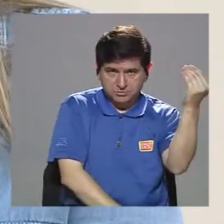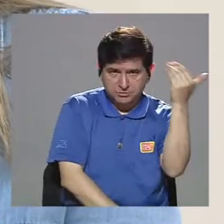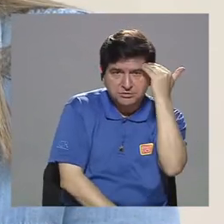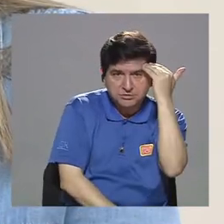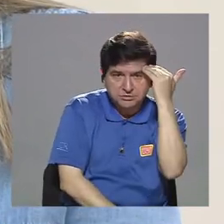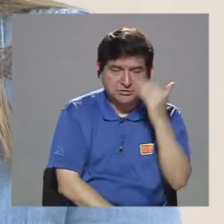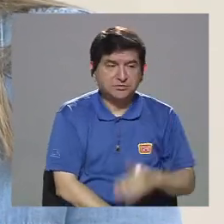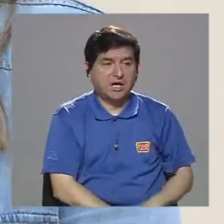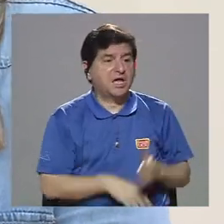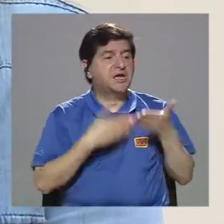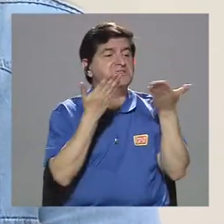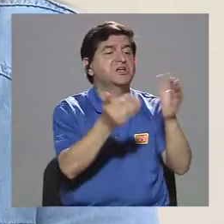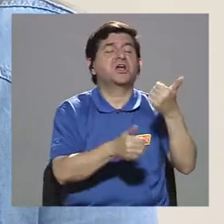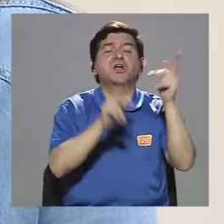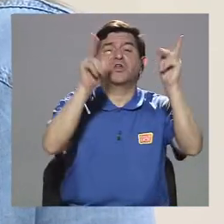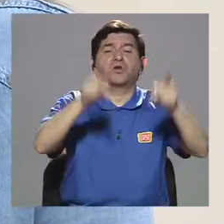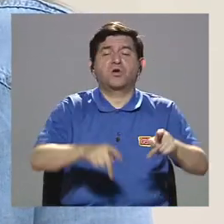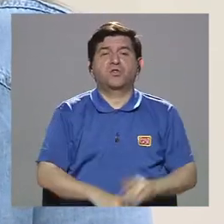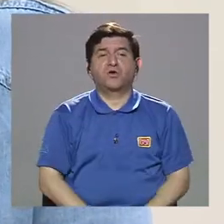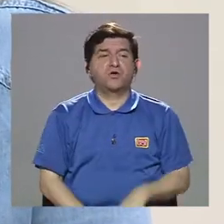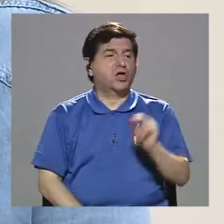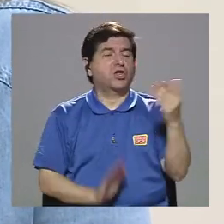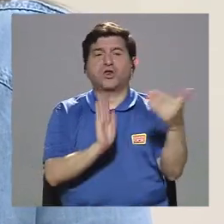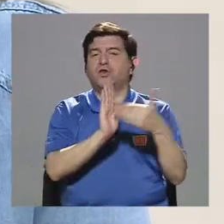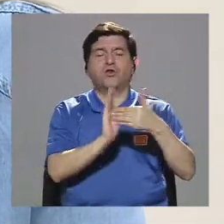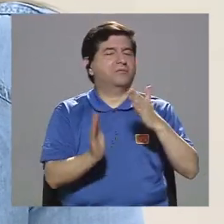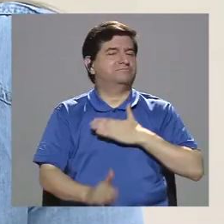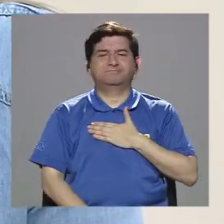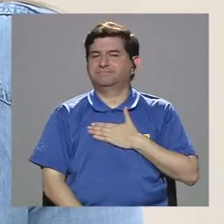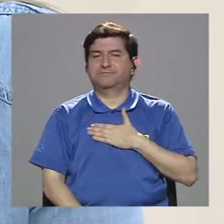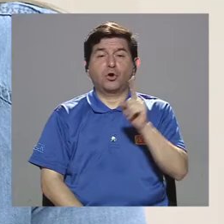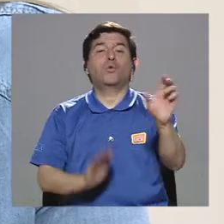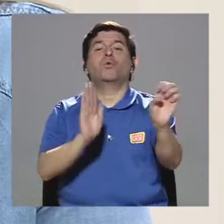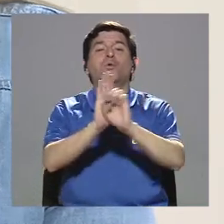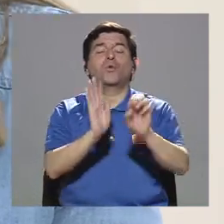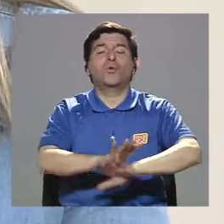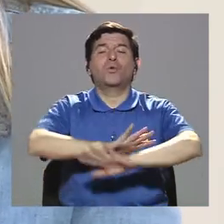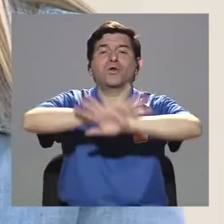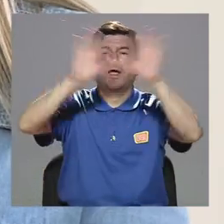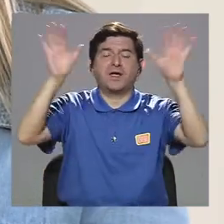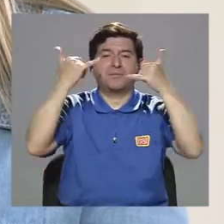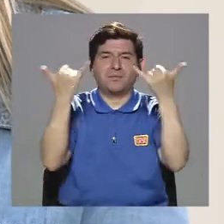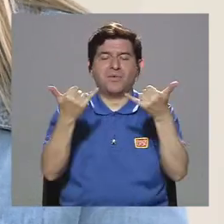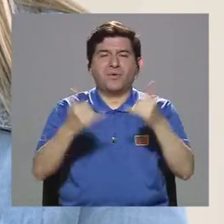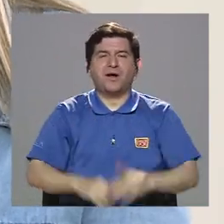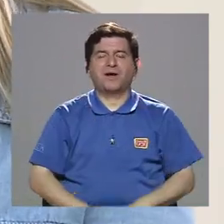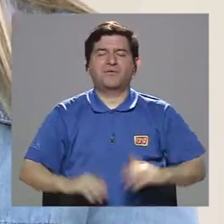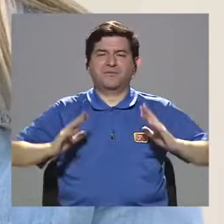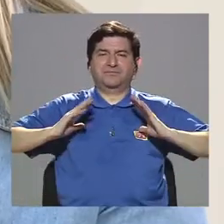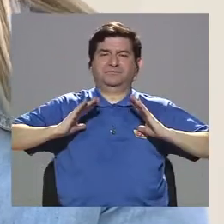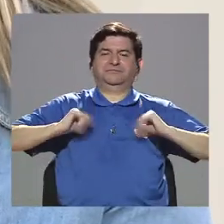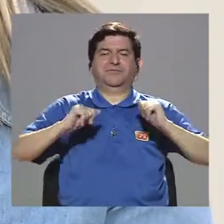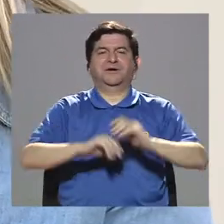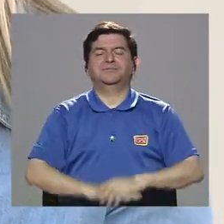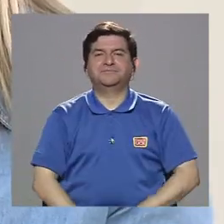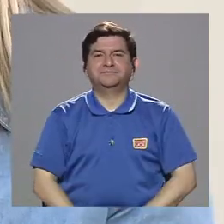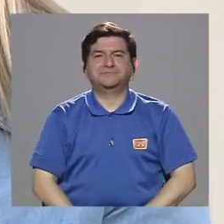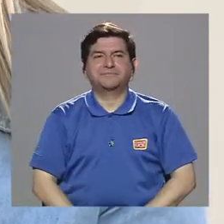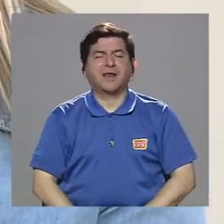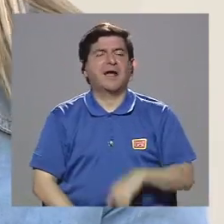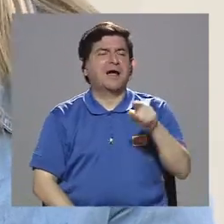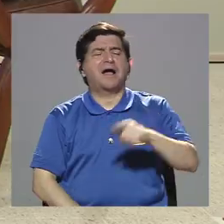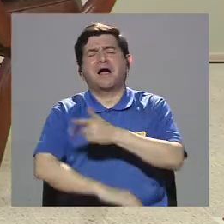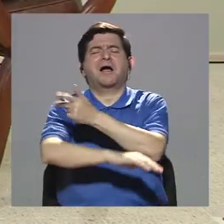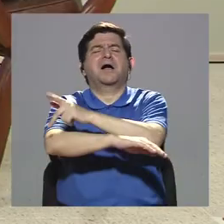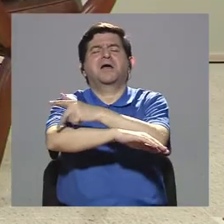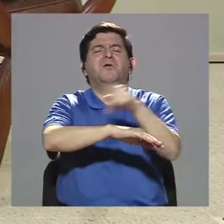voy a dar a las otras personas y no va a dañarme a mí. Un ejemplo claro, ahora en vacaciones, nos van aquí en playa tal,